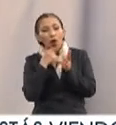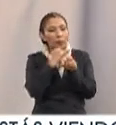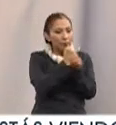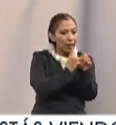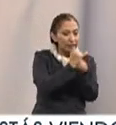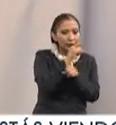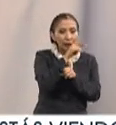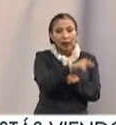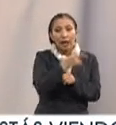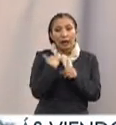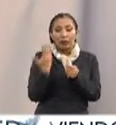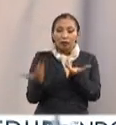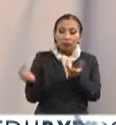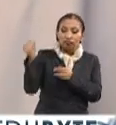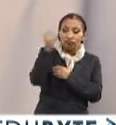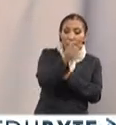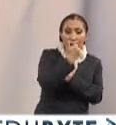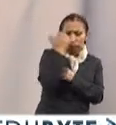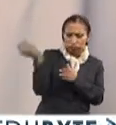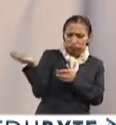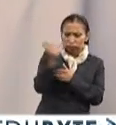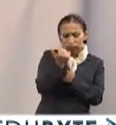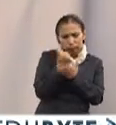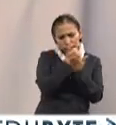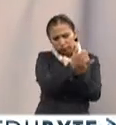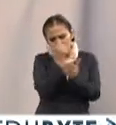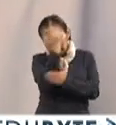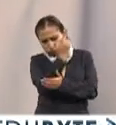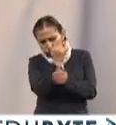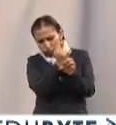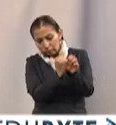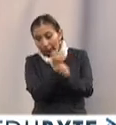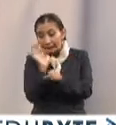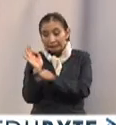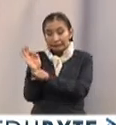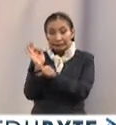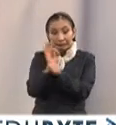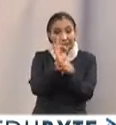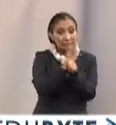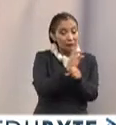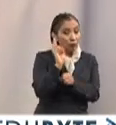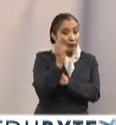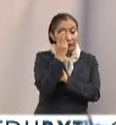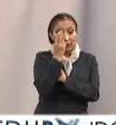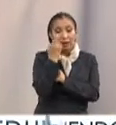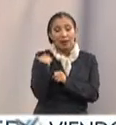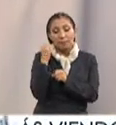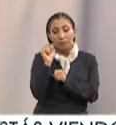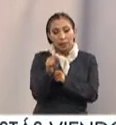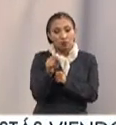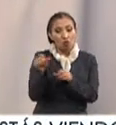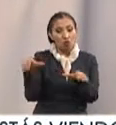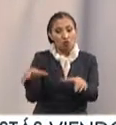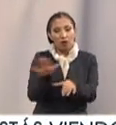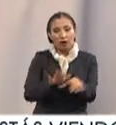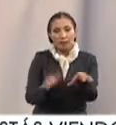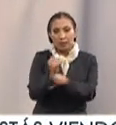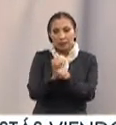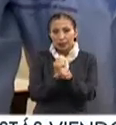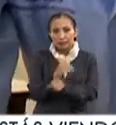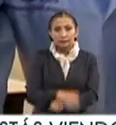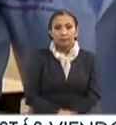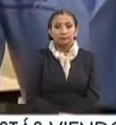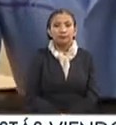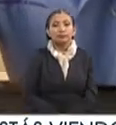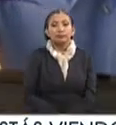investigación en donde involucran a nuestros alumnos y están fortaleciendo pues a la universidad en la parte de la investigación.